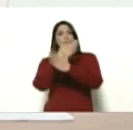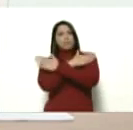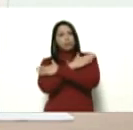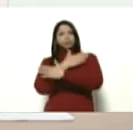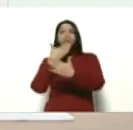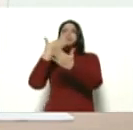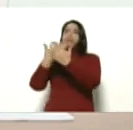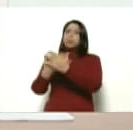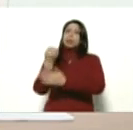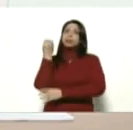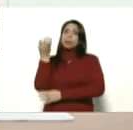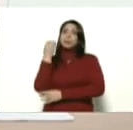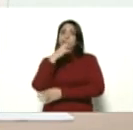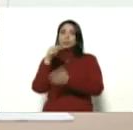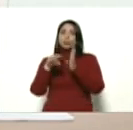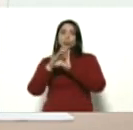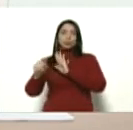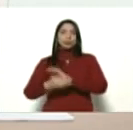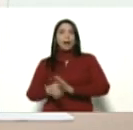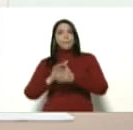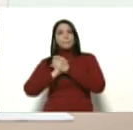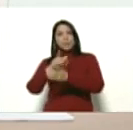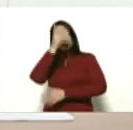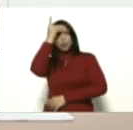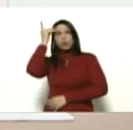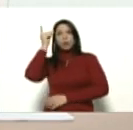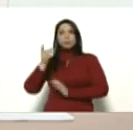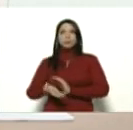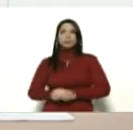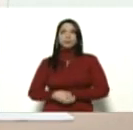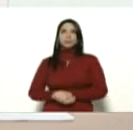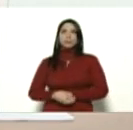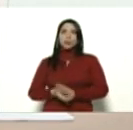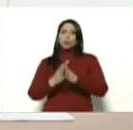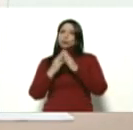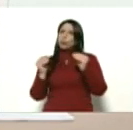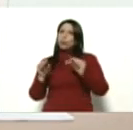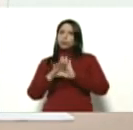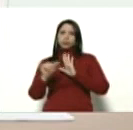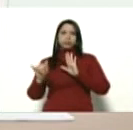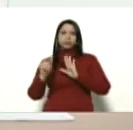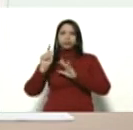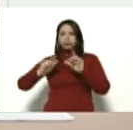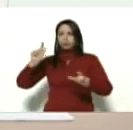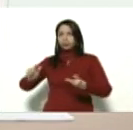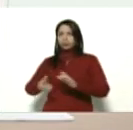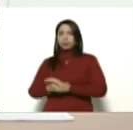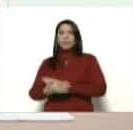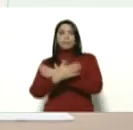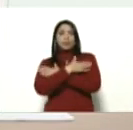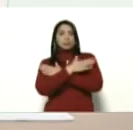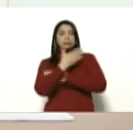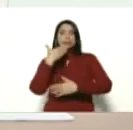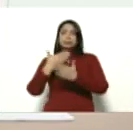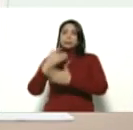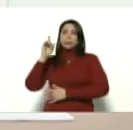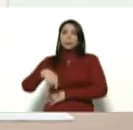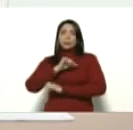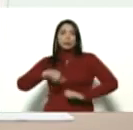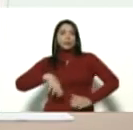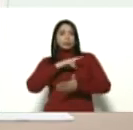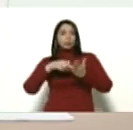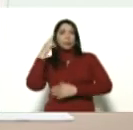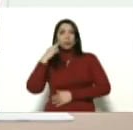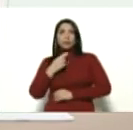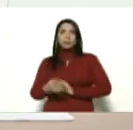agradecer a la Asamblea Nacional Constituyente, al compañero Diosdado Cabello, a todos los constituyentes. Felicitar y agradecer a la Fuerza Armada